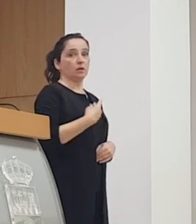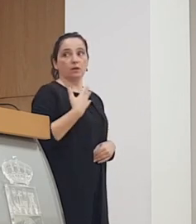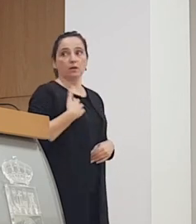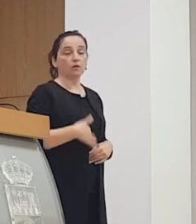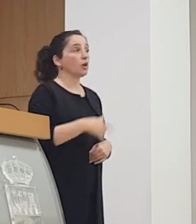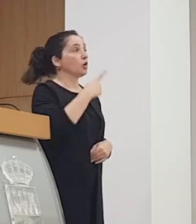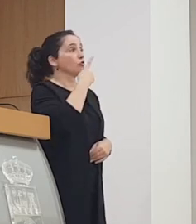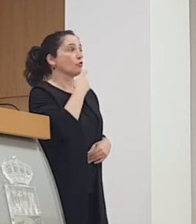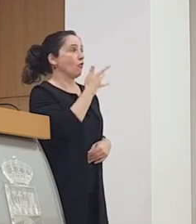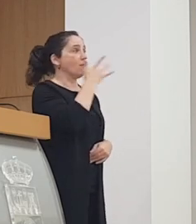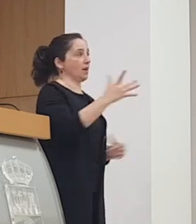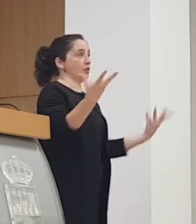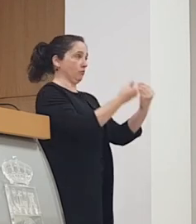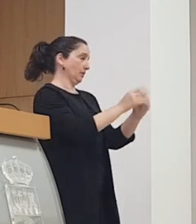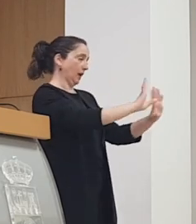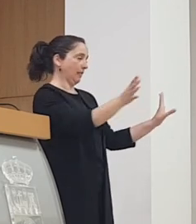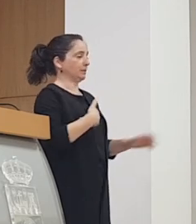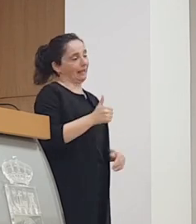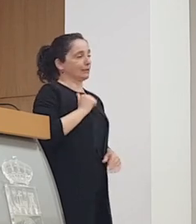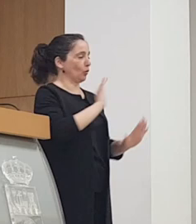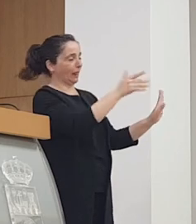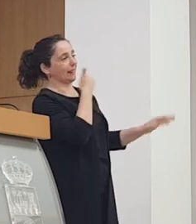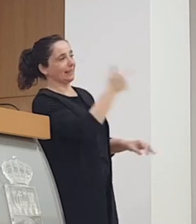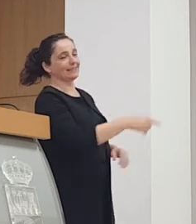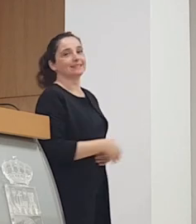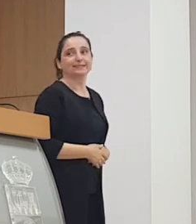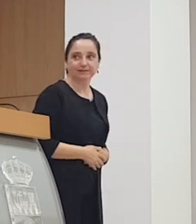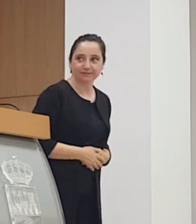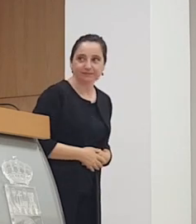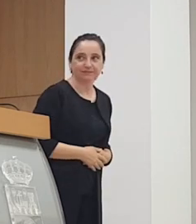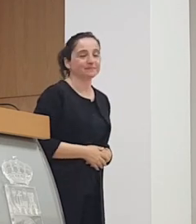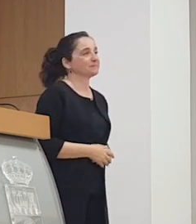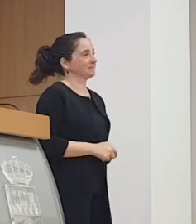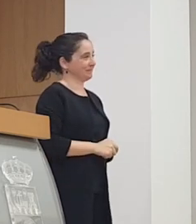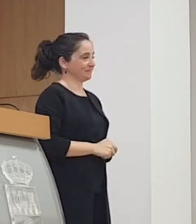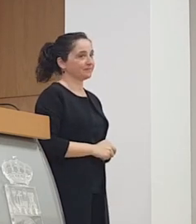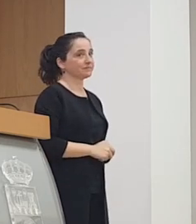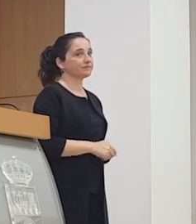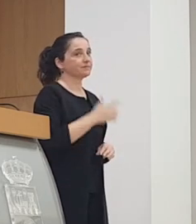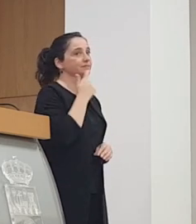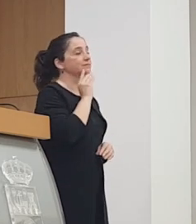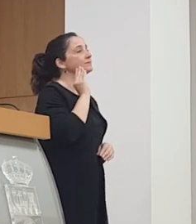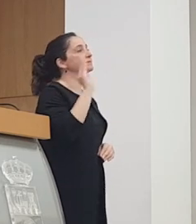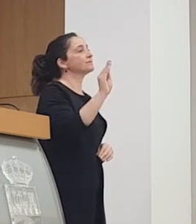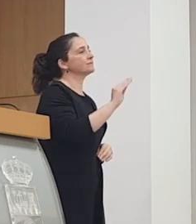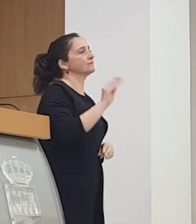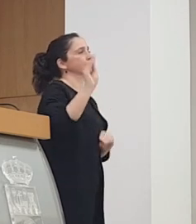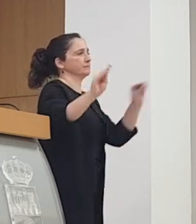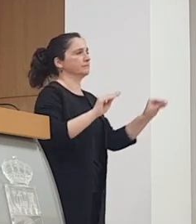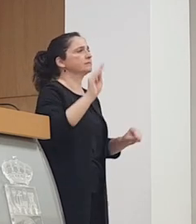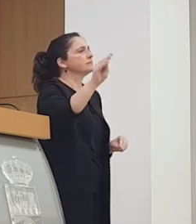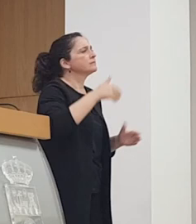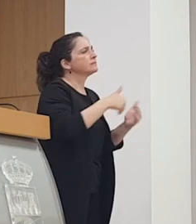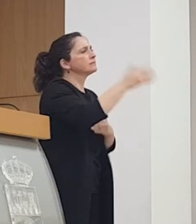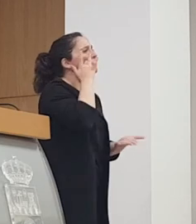silva como comentario nada más ustedes dos o la de Cantabria bueno una pregunta a cada una de ustedes cuál